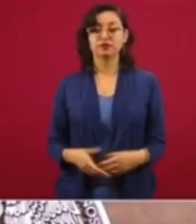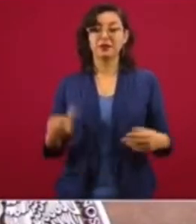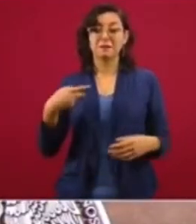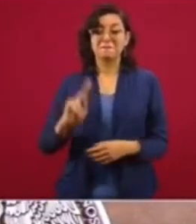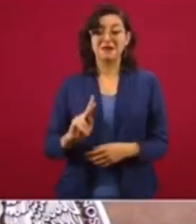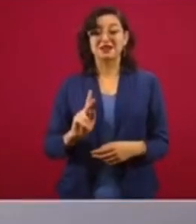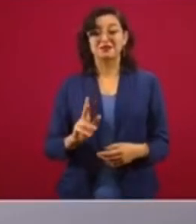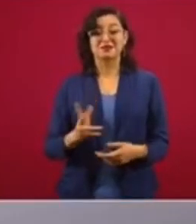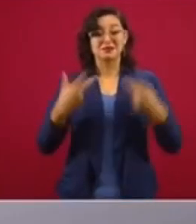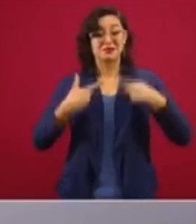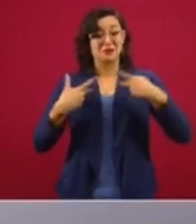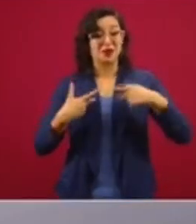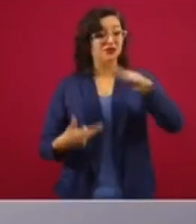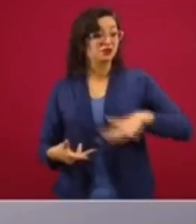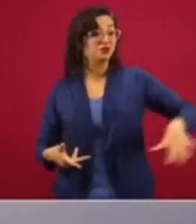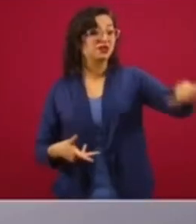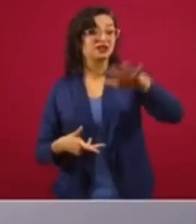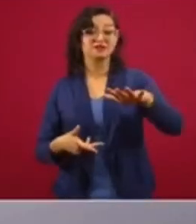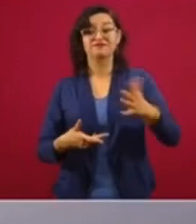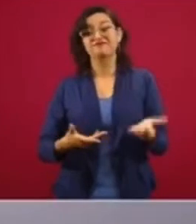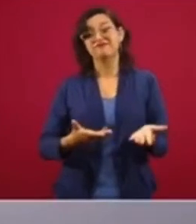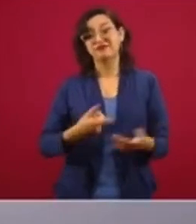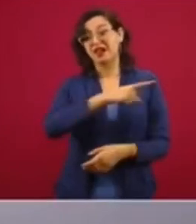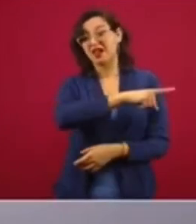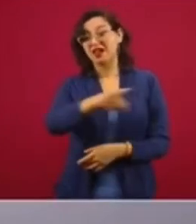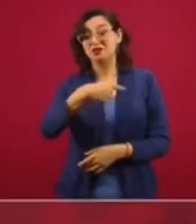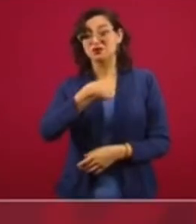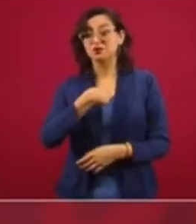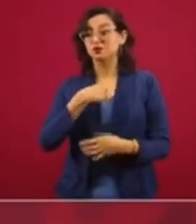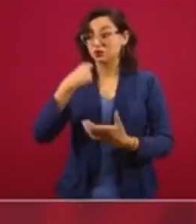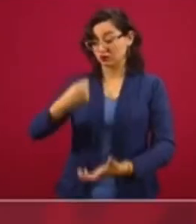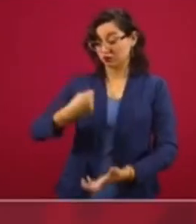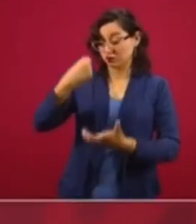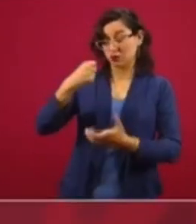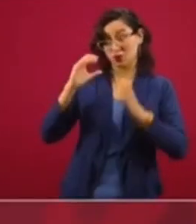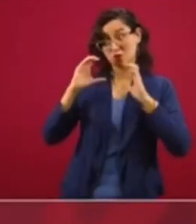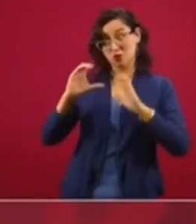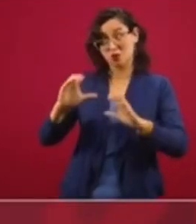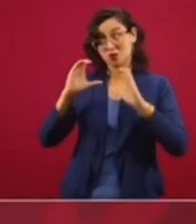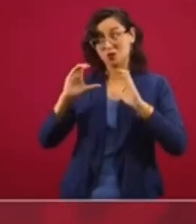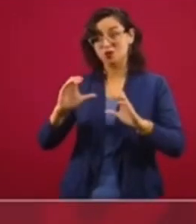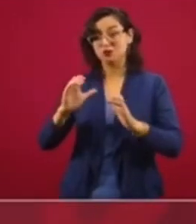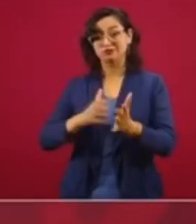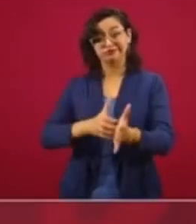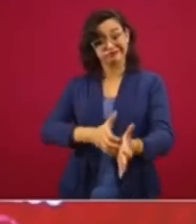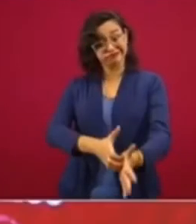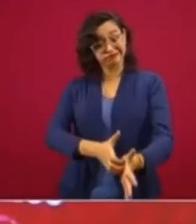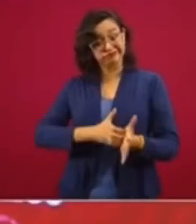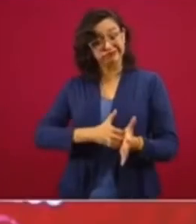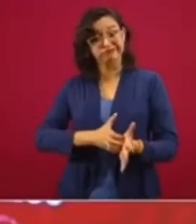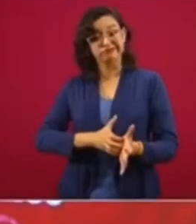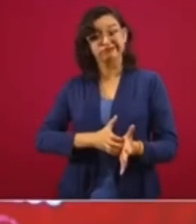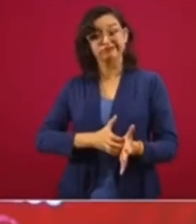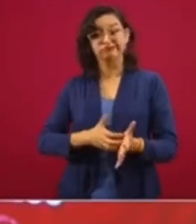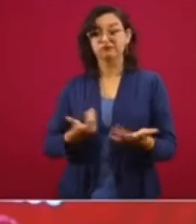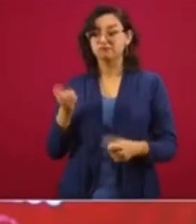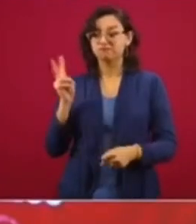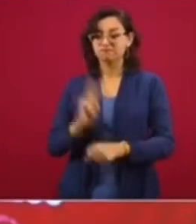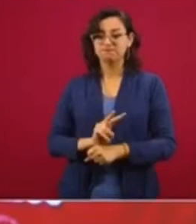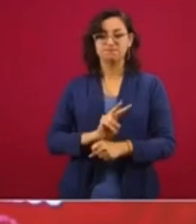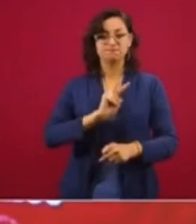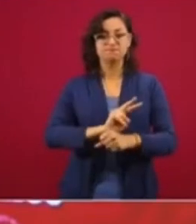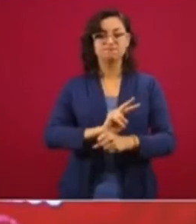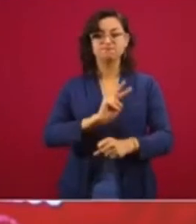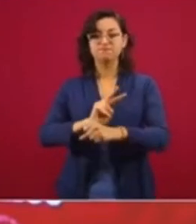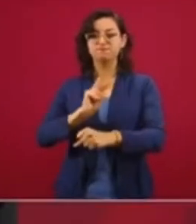el pueblo que yo cuidara el presupuesto, que yo me convirtiera en un guardián